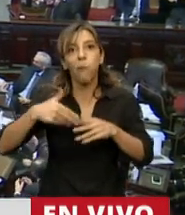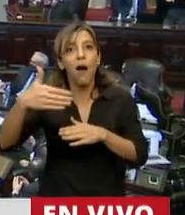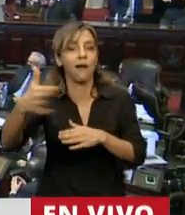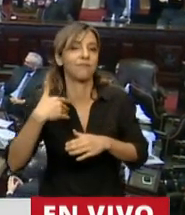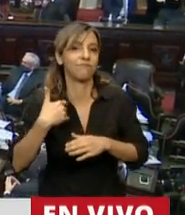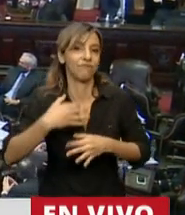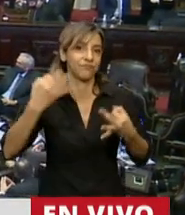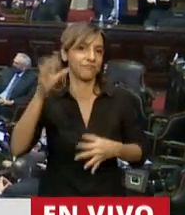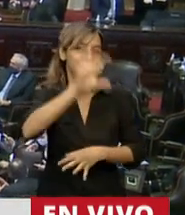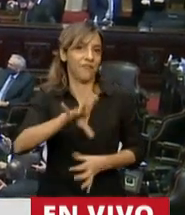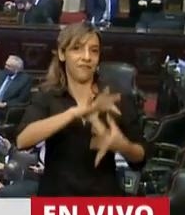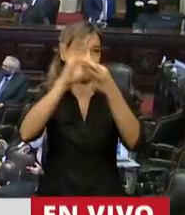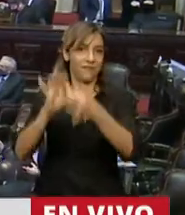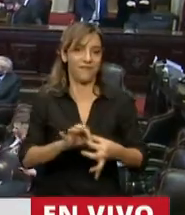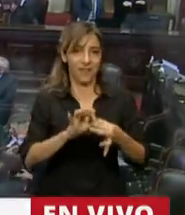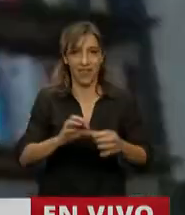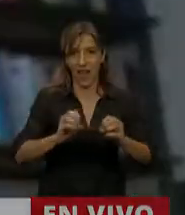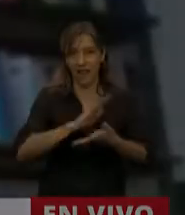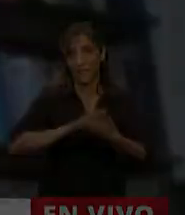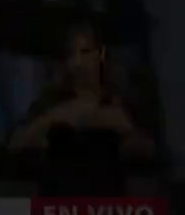a venir en bien de todo. Muchas gracias, señor presidente. Gracias, diputado.